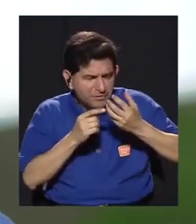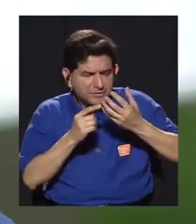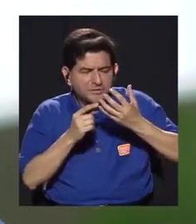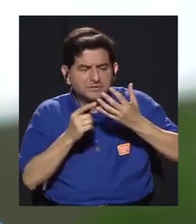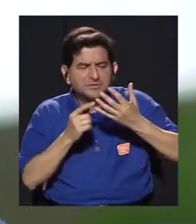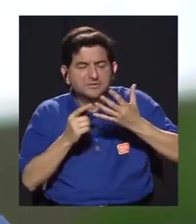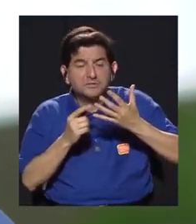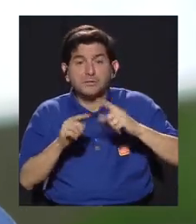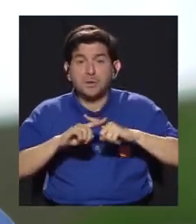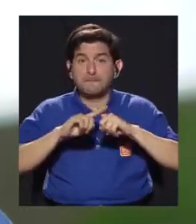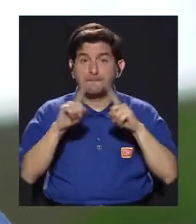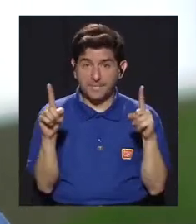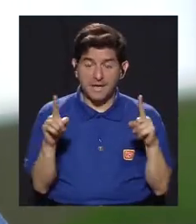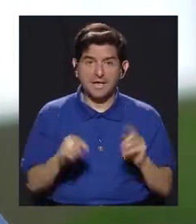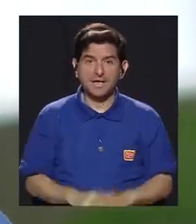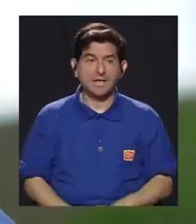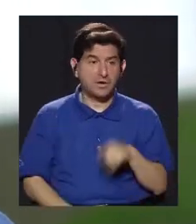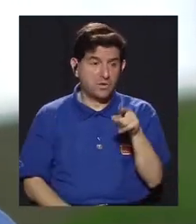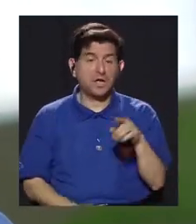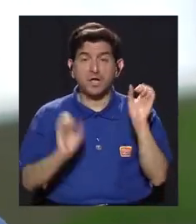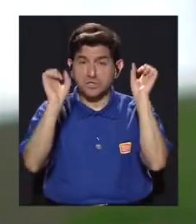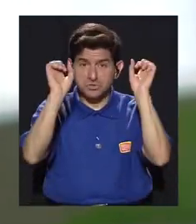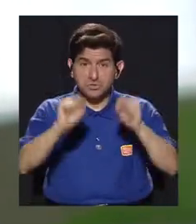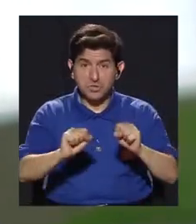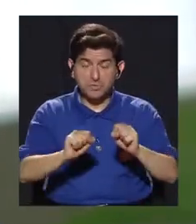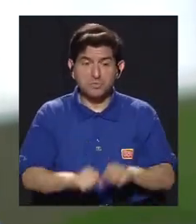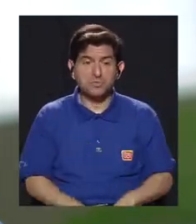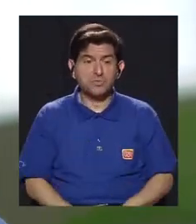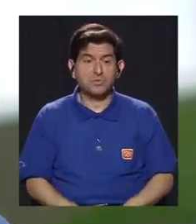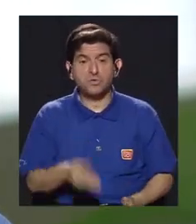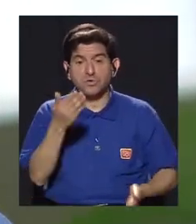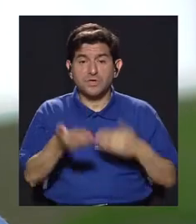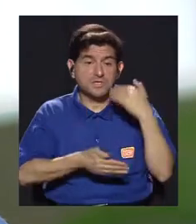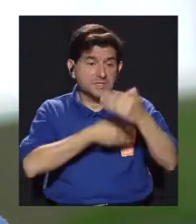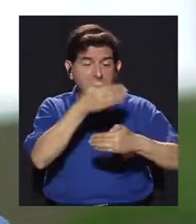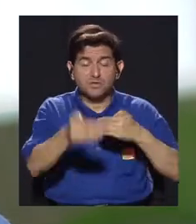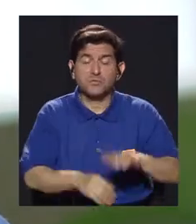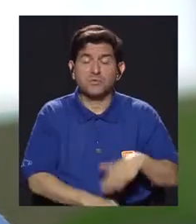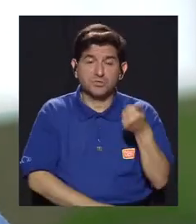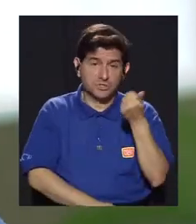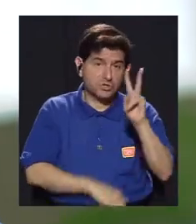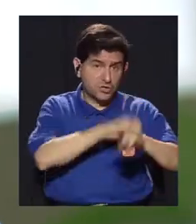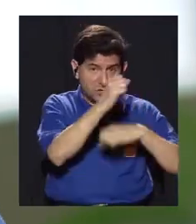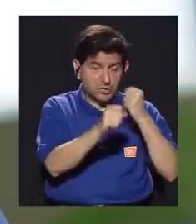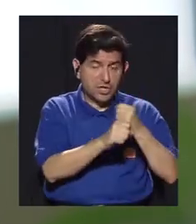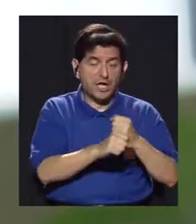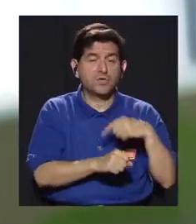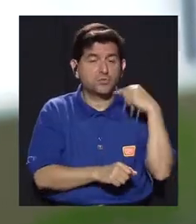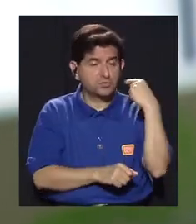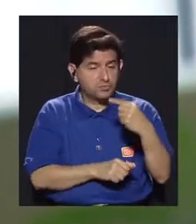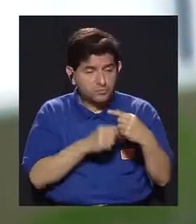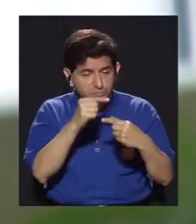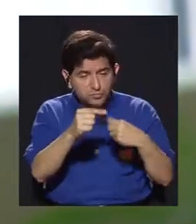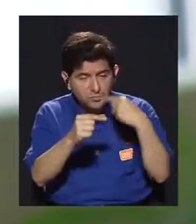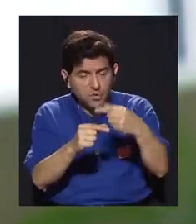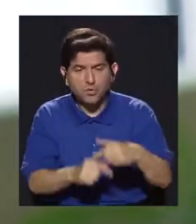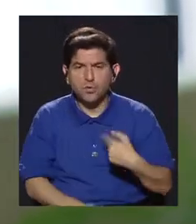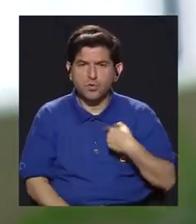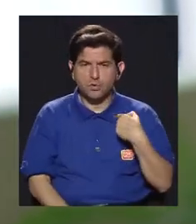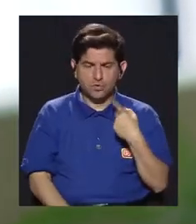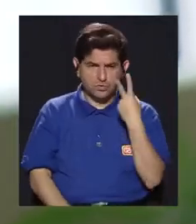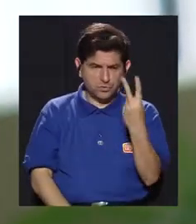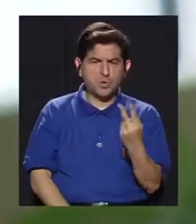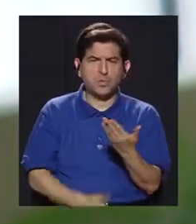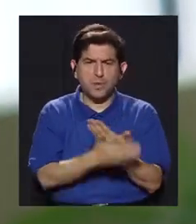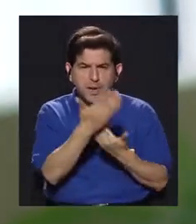términos de los 12 años, ¿verdad? Era poco a poco. Entonces, cuando yo vi, mis manos estaban abiertas